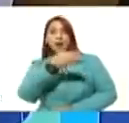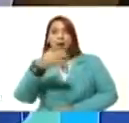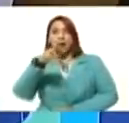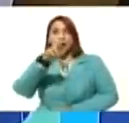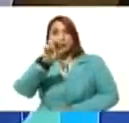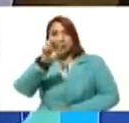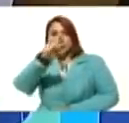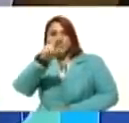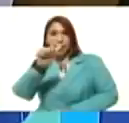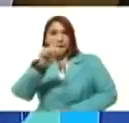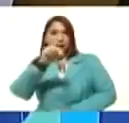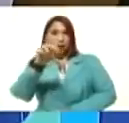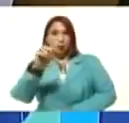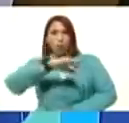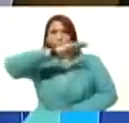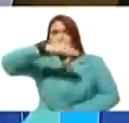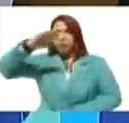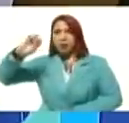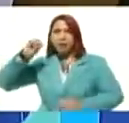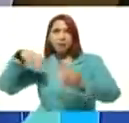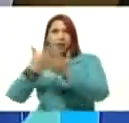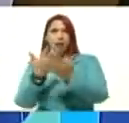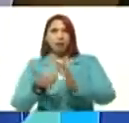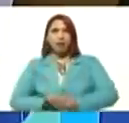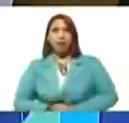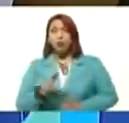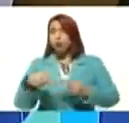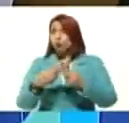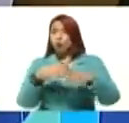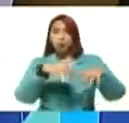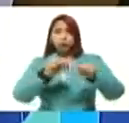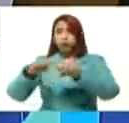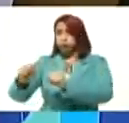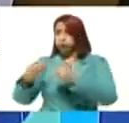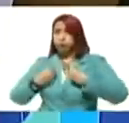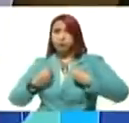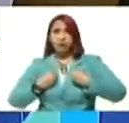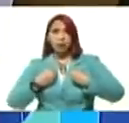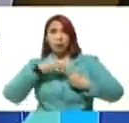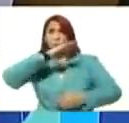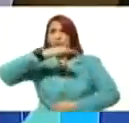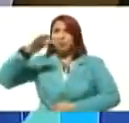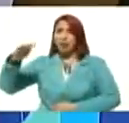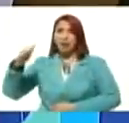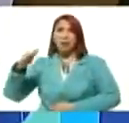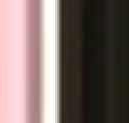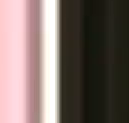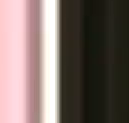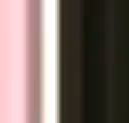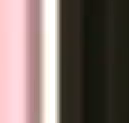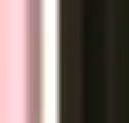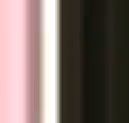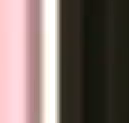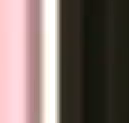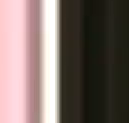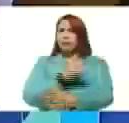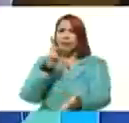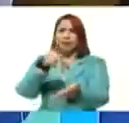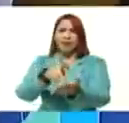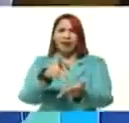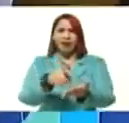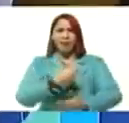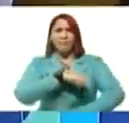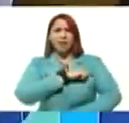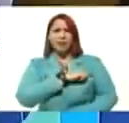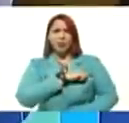a la montaña sagrada, nunca ocuparon ni vivieron en la montaña porque era sagrada, españoles a matar a todo el mundo